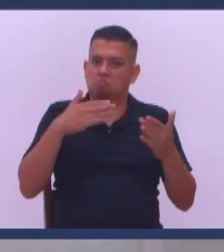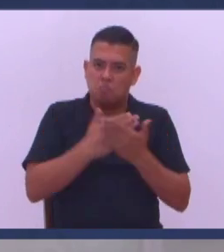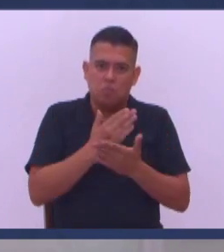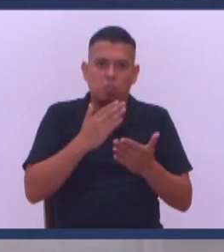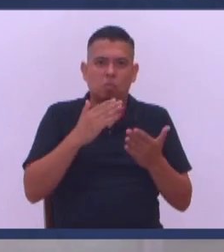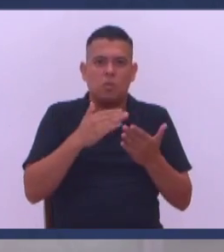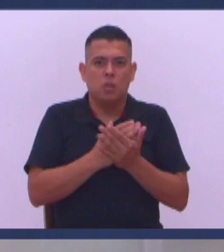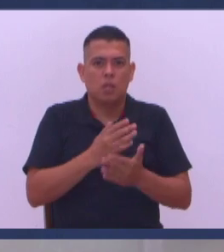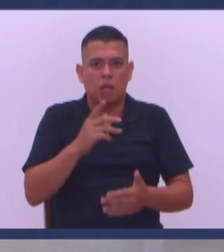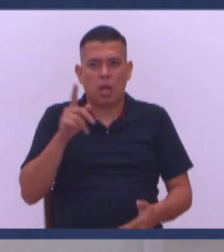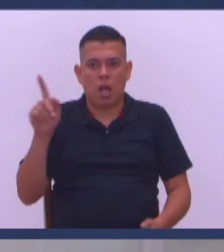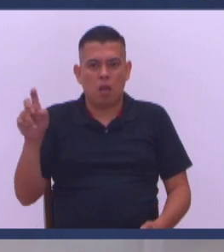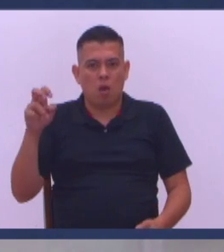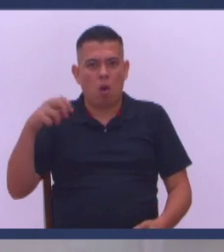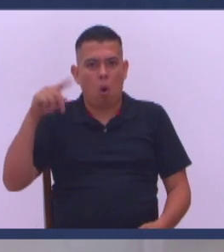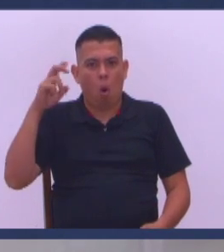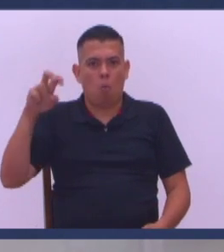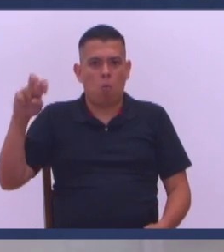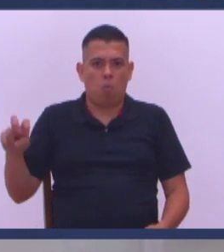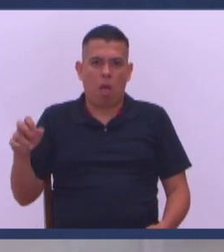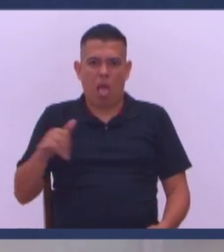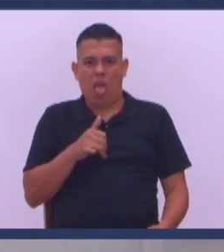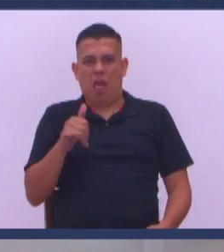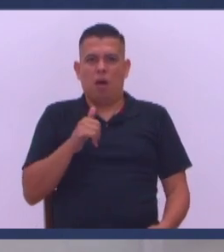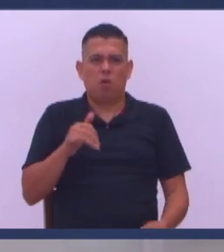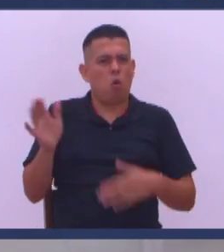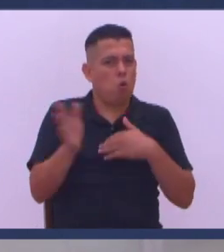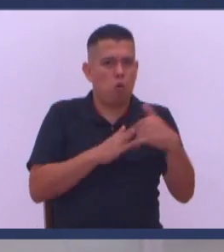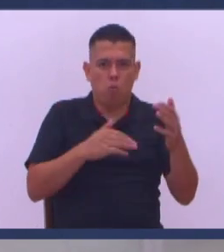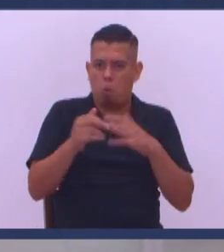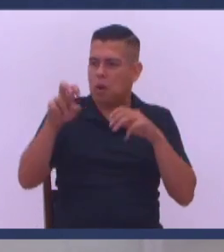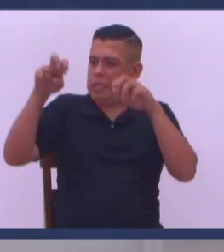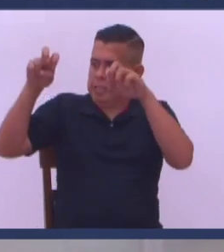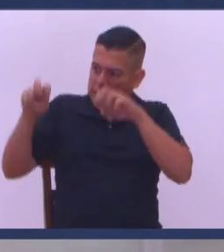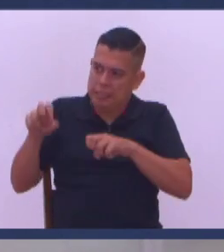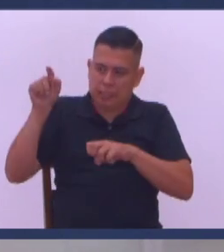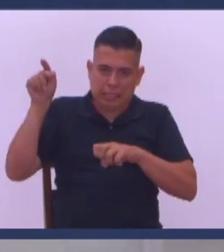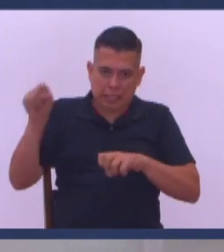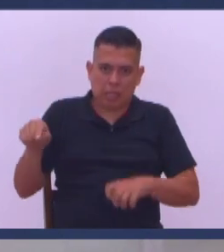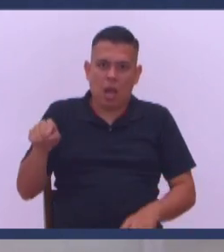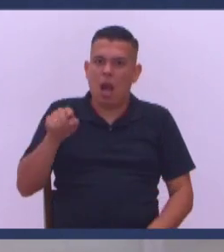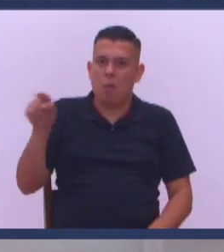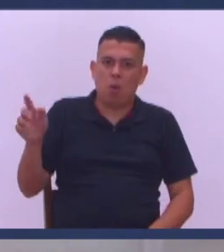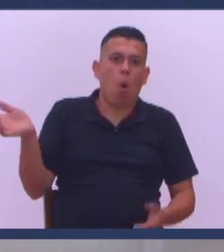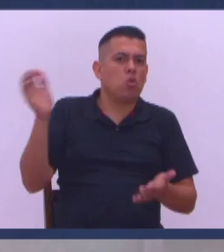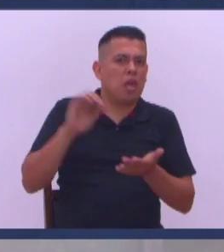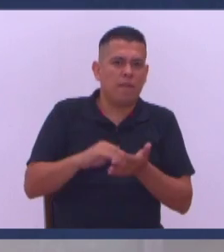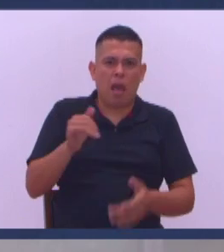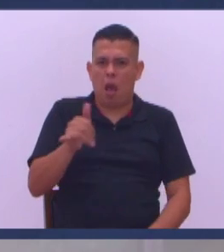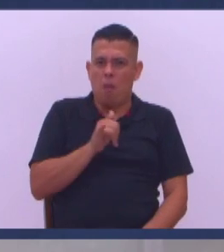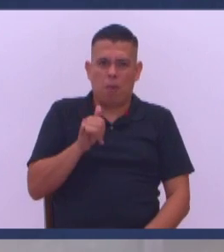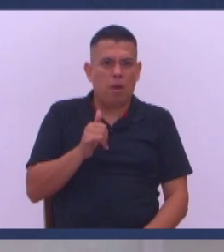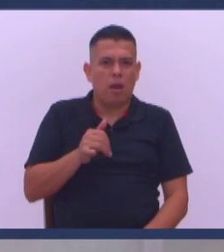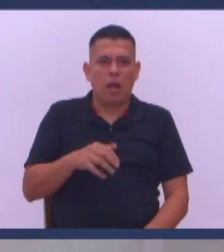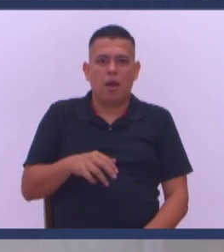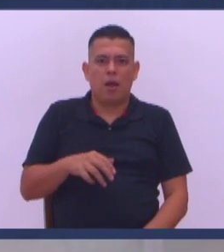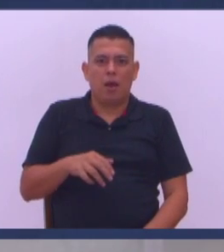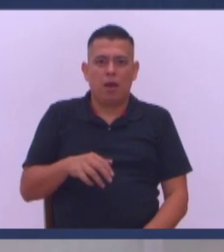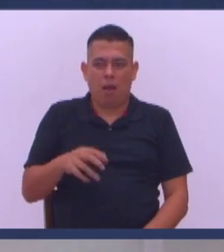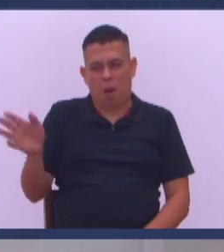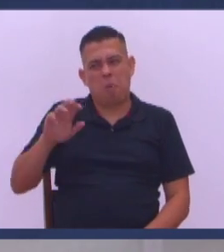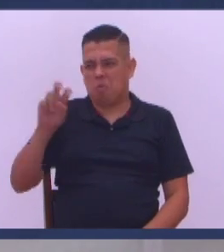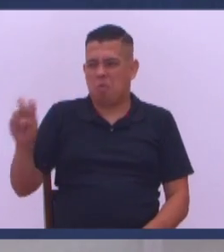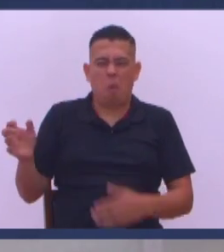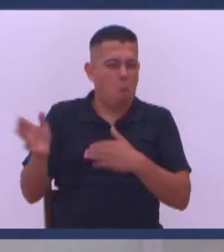Pastor Ahí viene un hombre bolo Siéntelo Decía el pastor Siéntelo Es que vino otra vez Y vino bolo Que me traiga algo